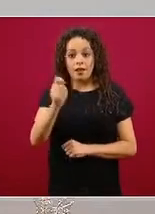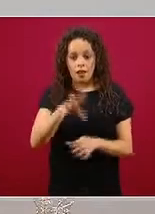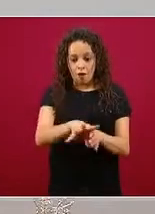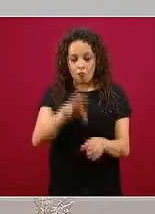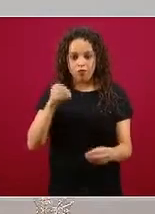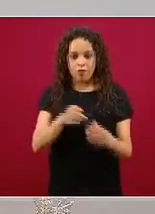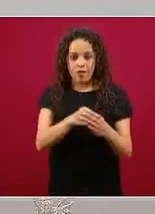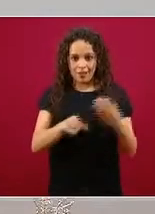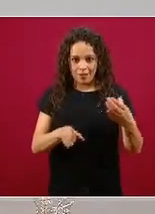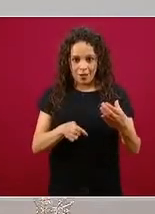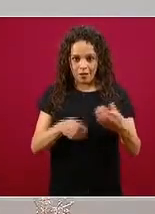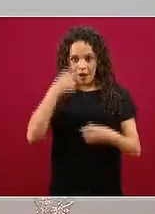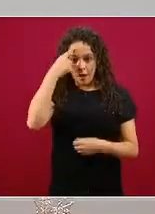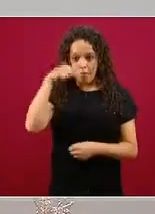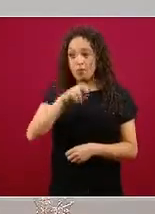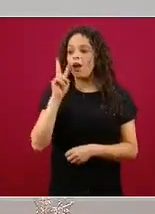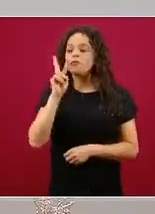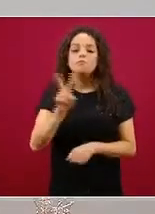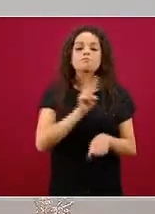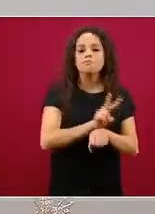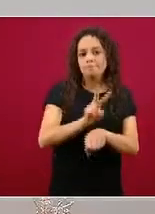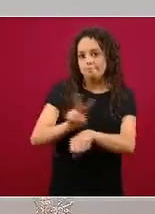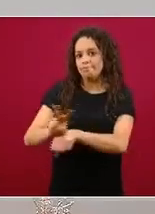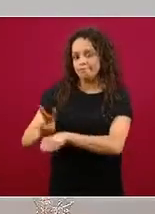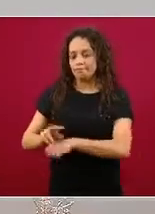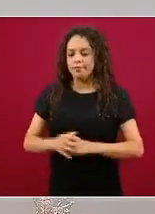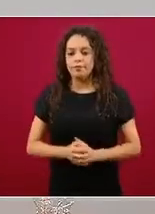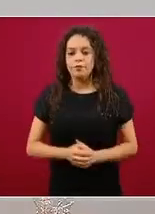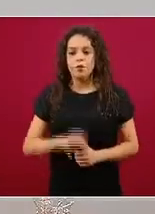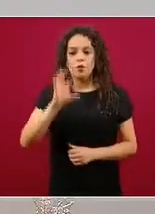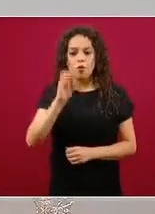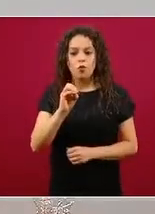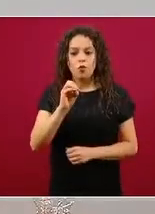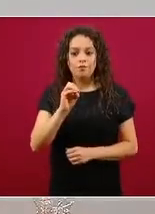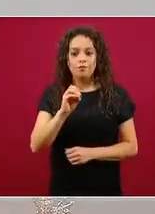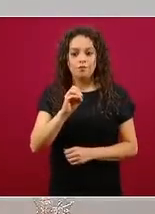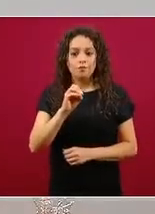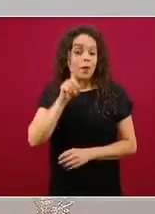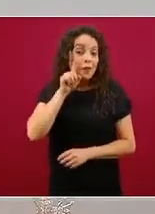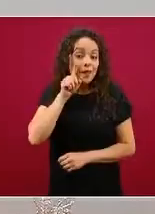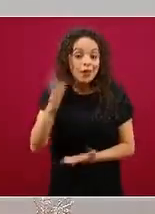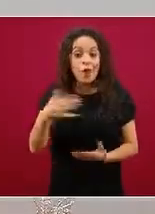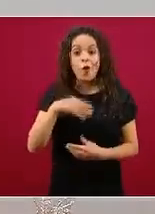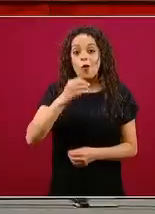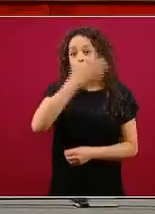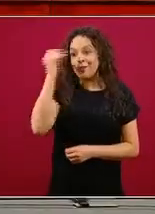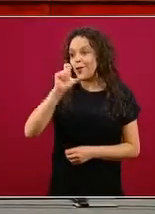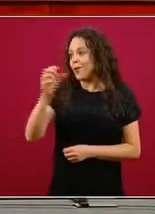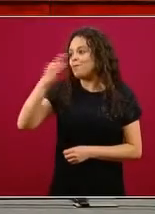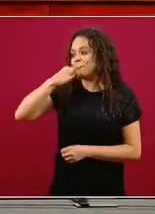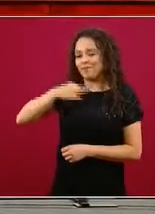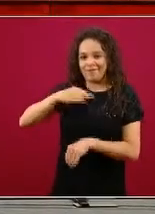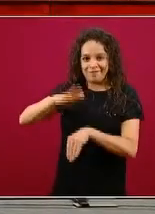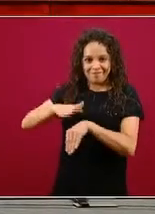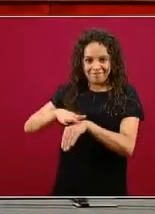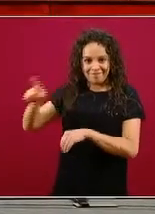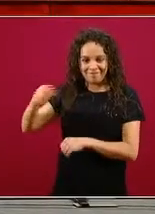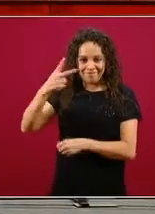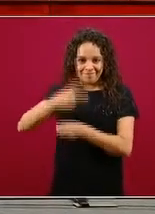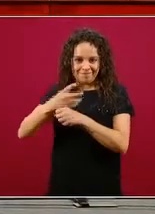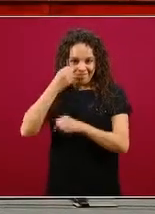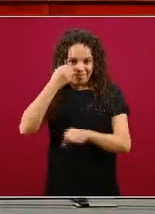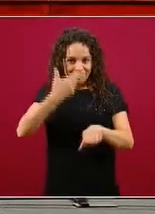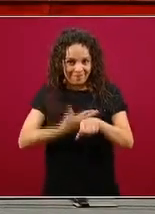ir haciendo este mismo seguimiento, o no sé si mañana, más bien cuando me instruya el subsecretario López-Gatell a hacerlo.